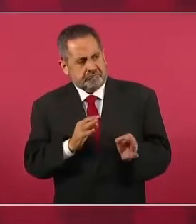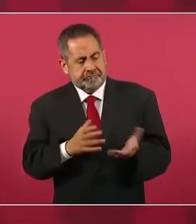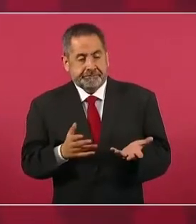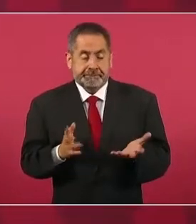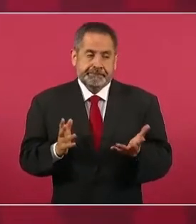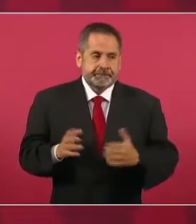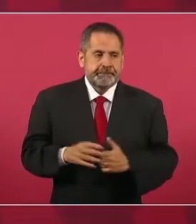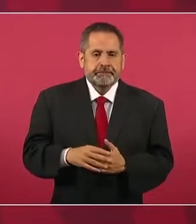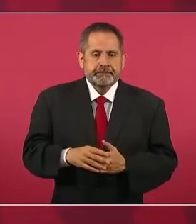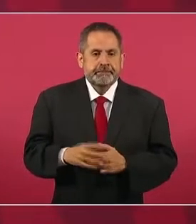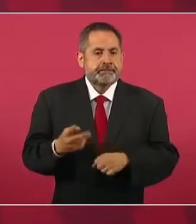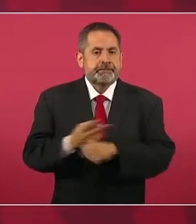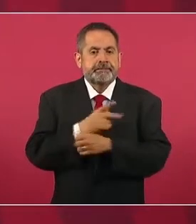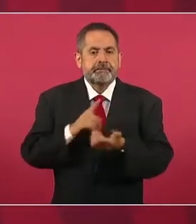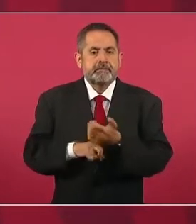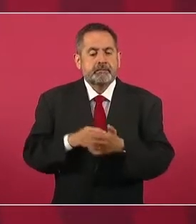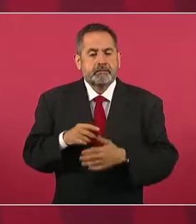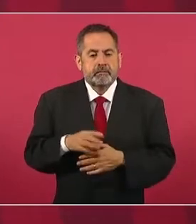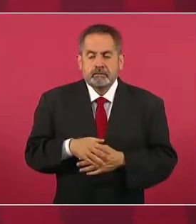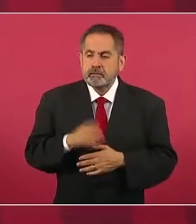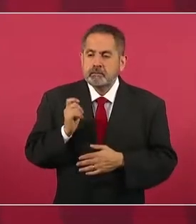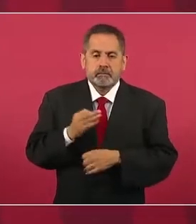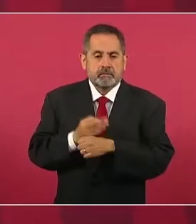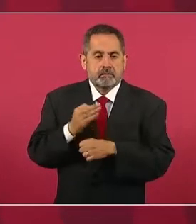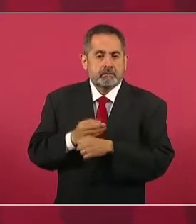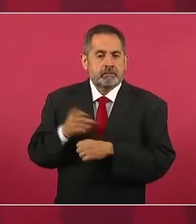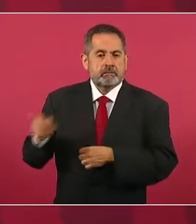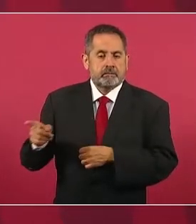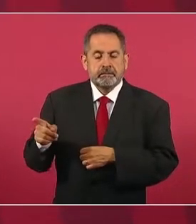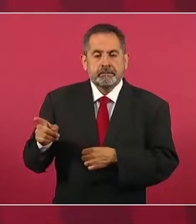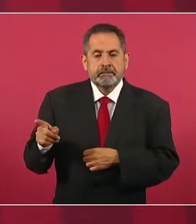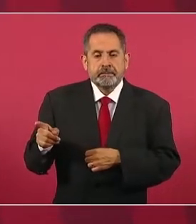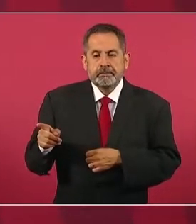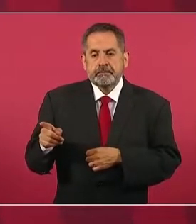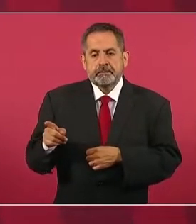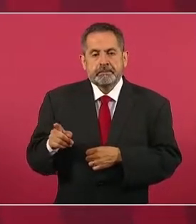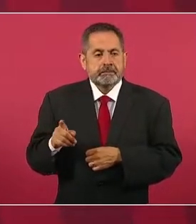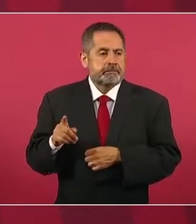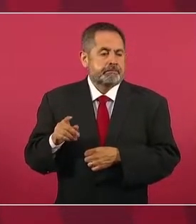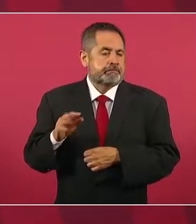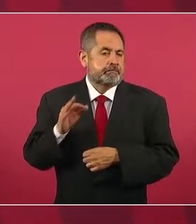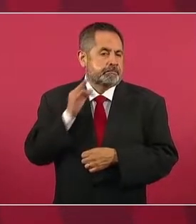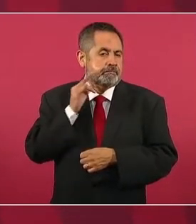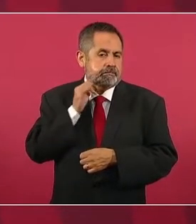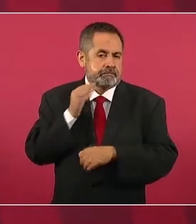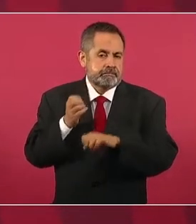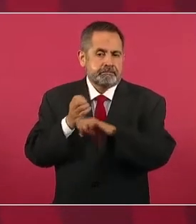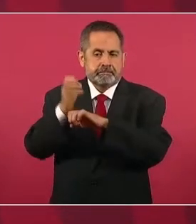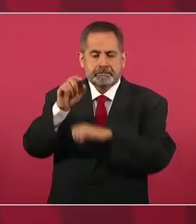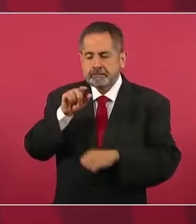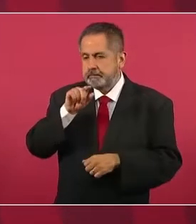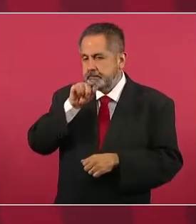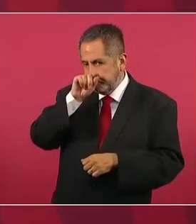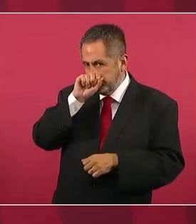Entonces, lo tiene la Fiscalía del Estado de Jalisco.